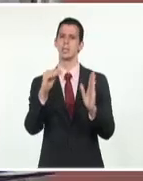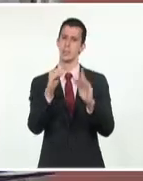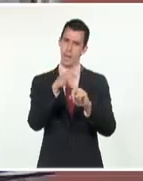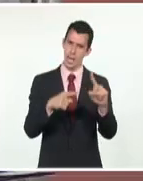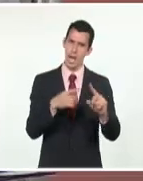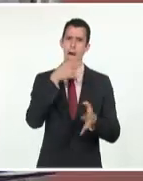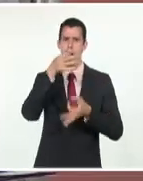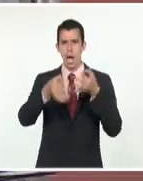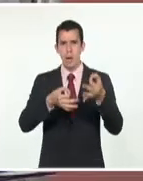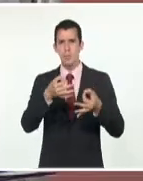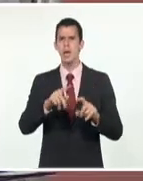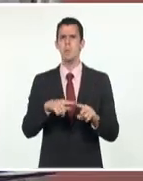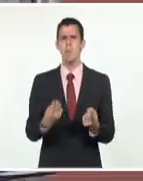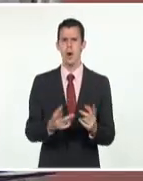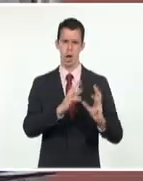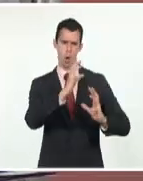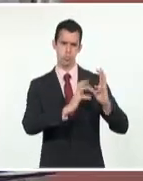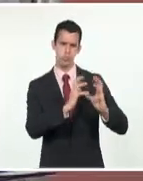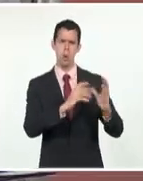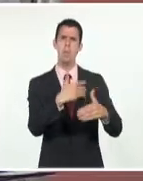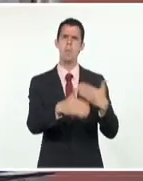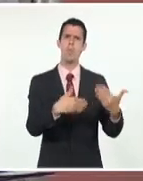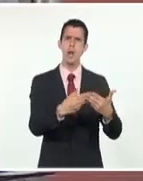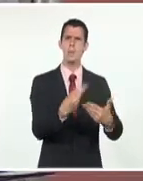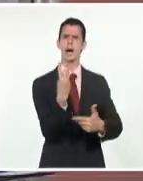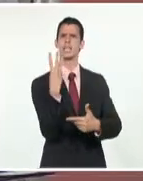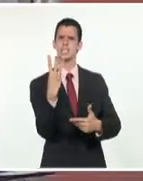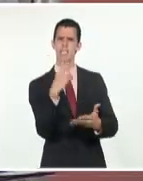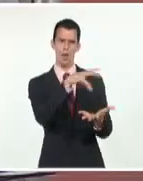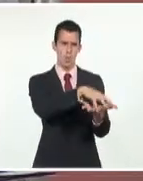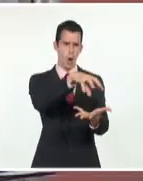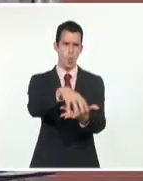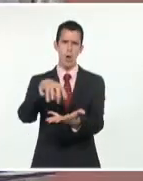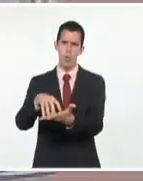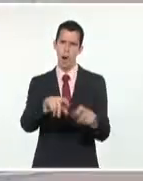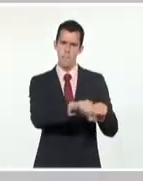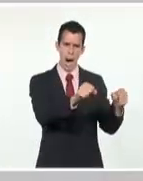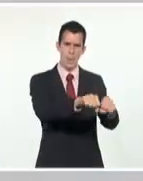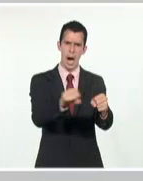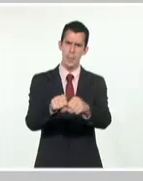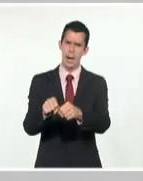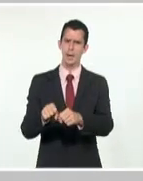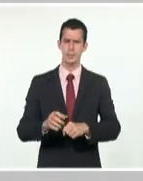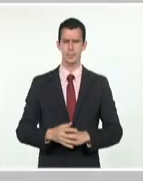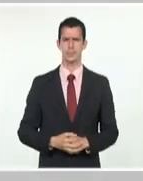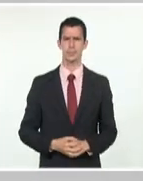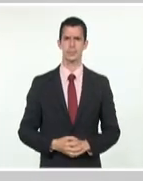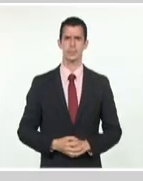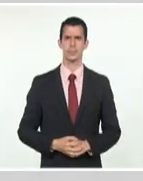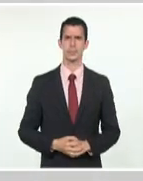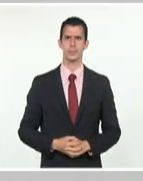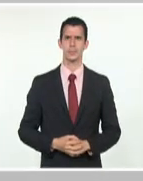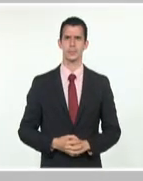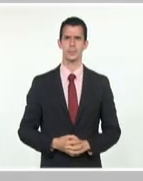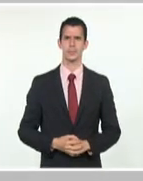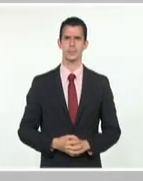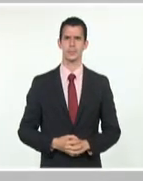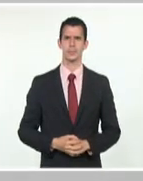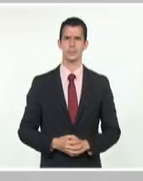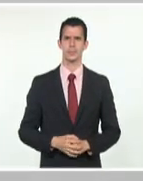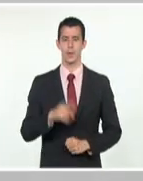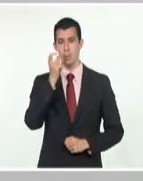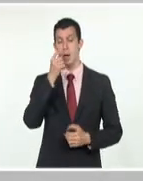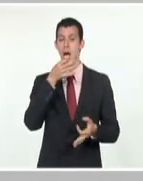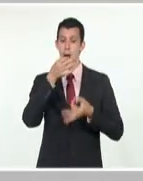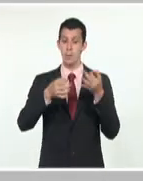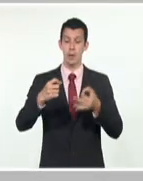plantas generadoras de esta zona del país. En la madrugada de hoy salió la unidad número uno, la termoeléctrica de Iriter, estaba